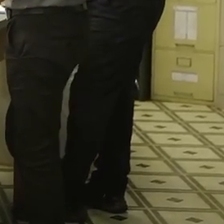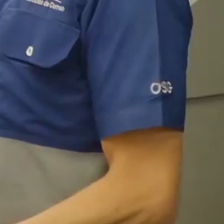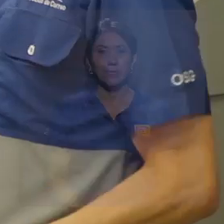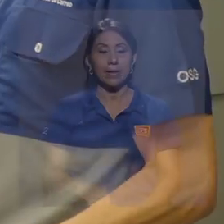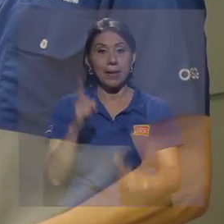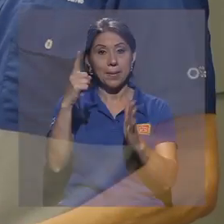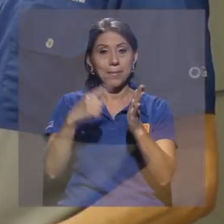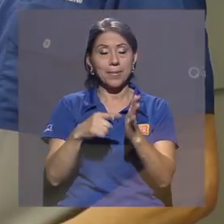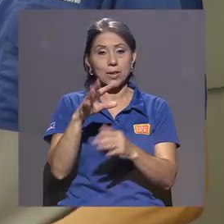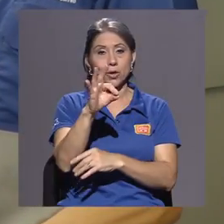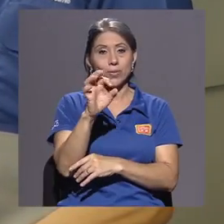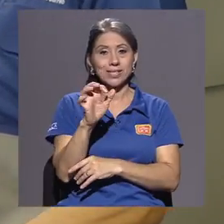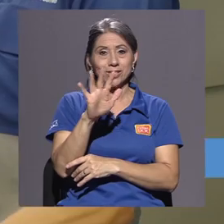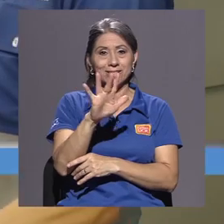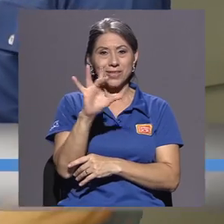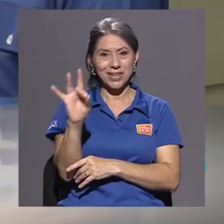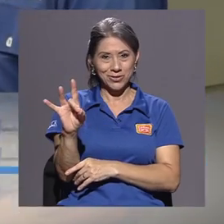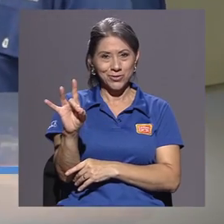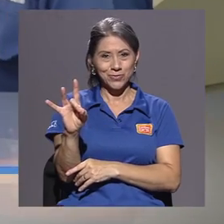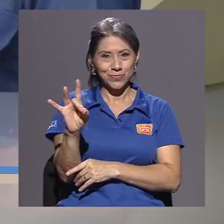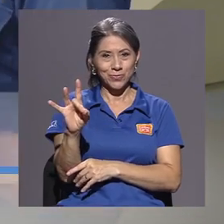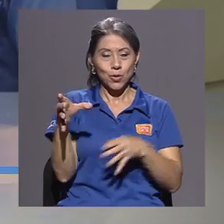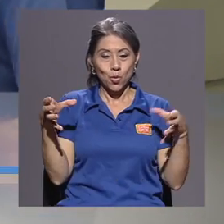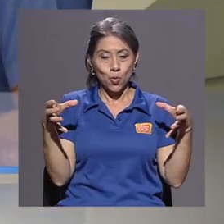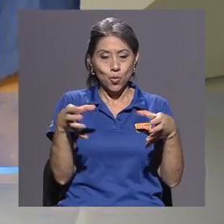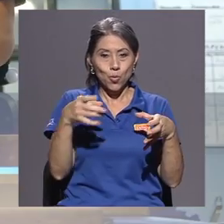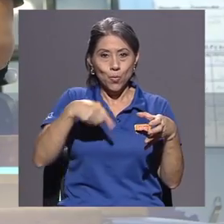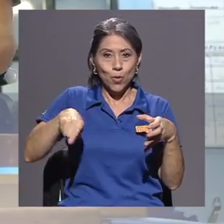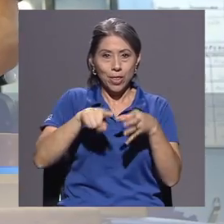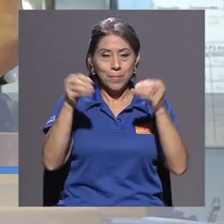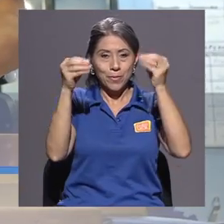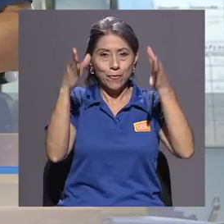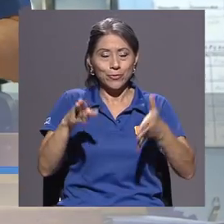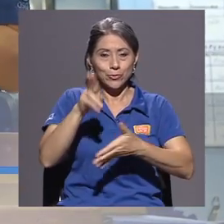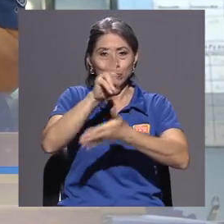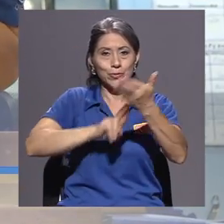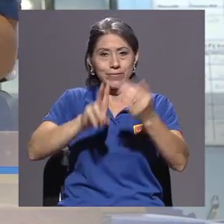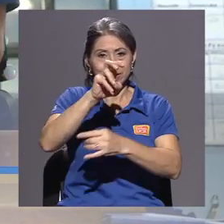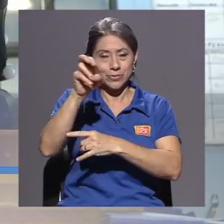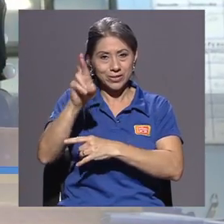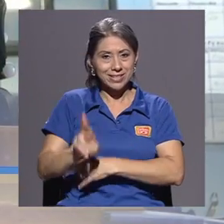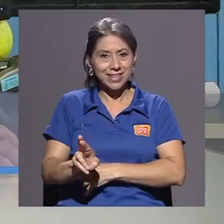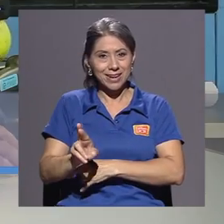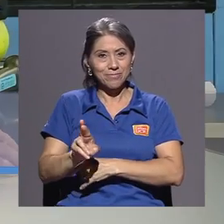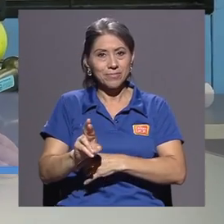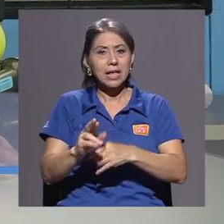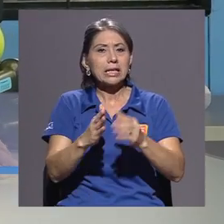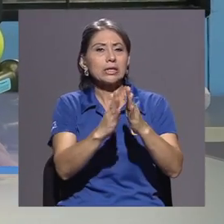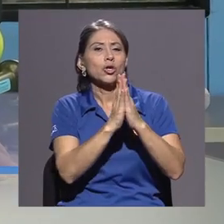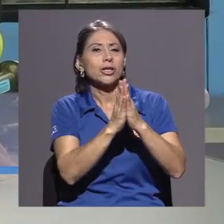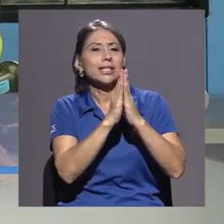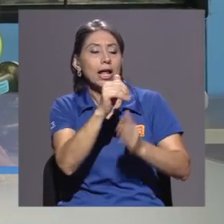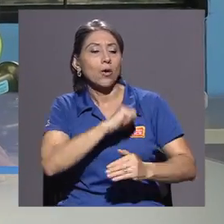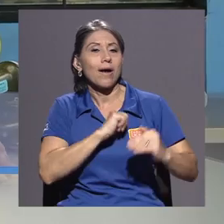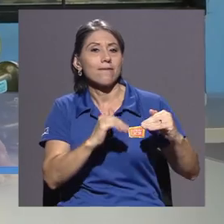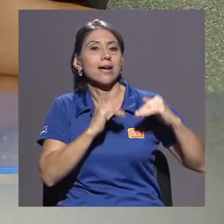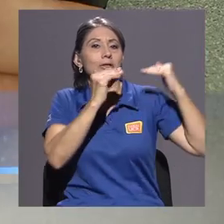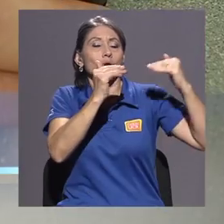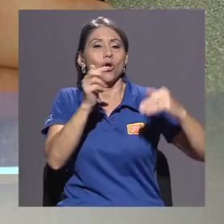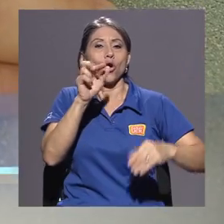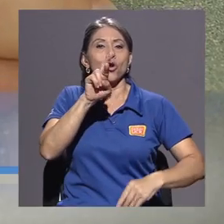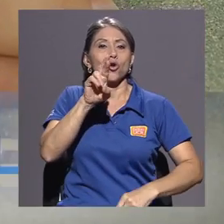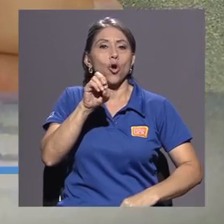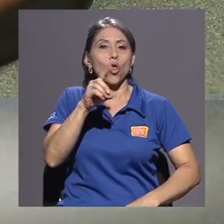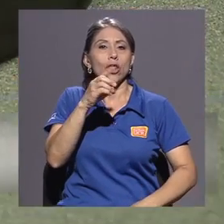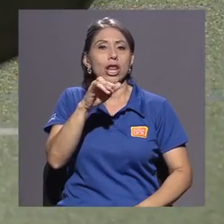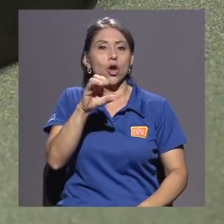En 1958, un grupo de profesores de la Universidad de Costa Rica solicitaron al rector Rodrigo Facio